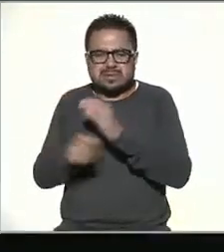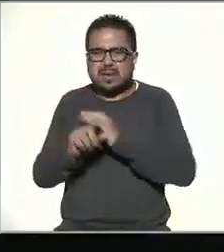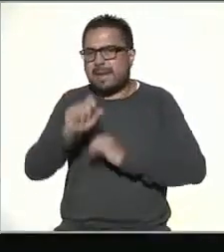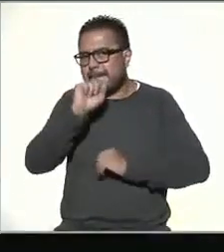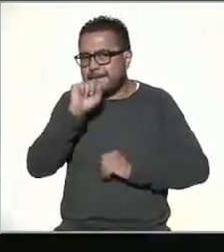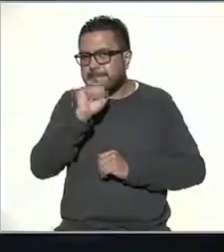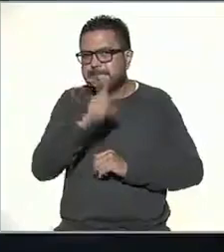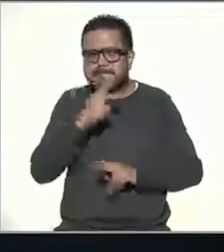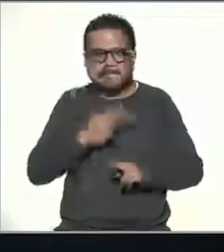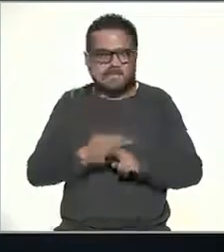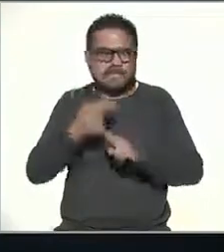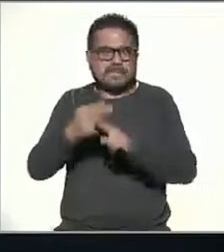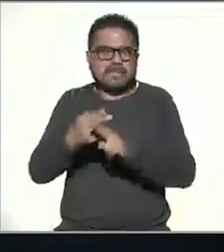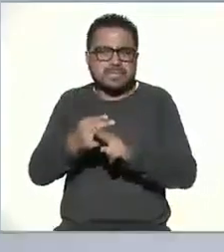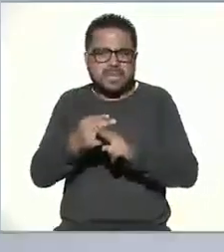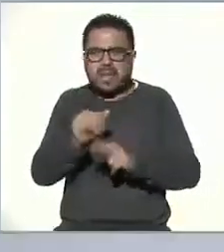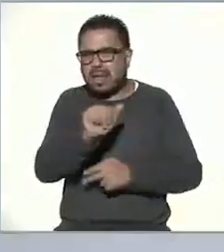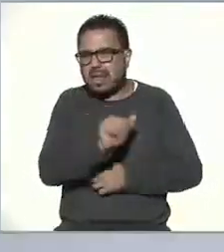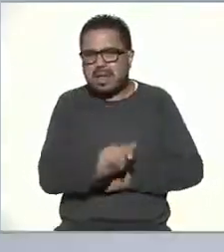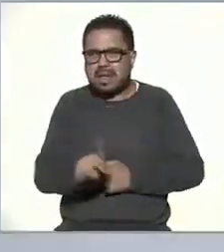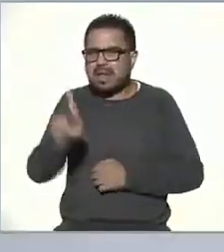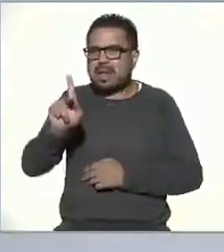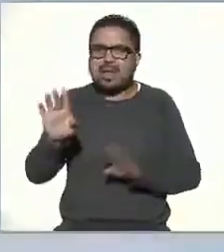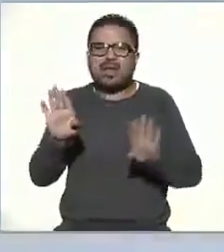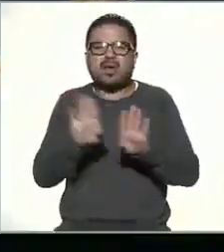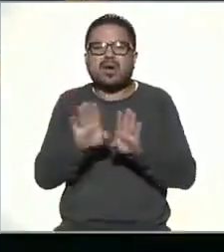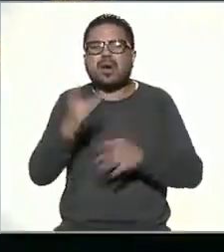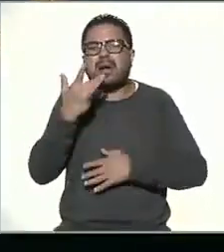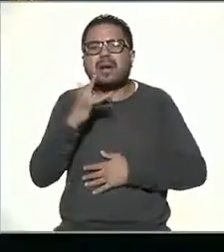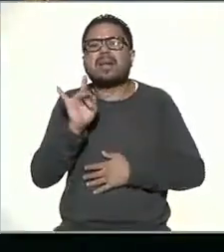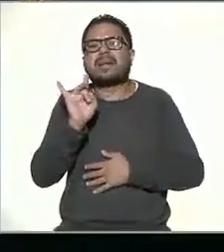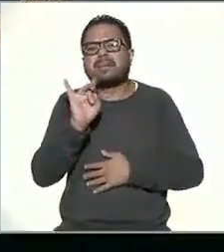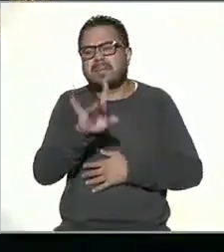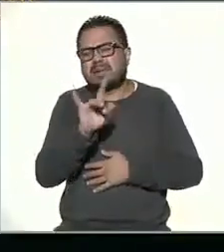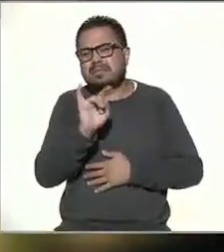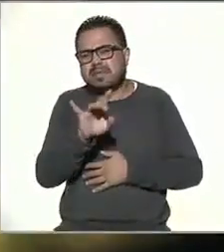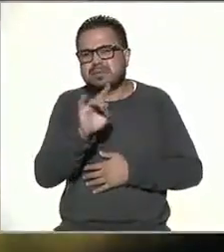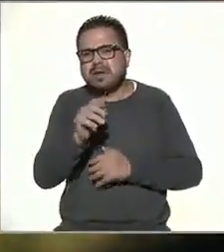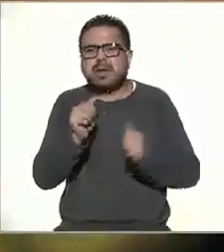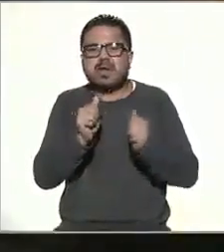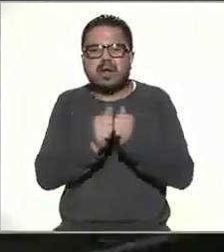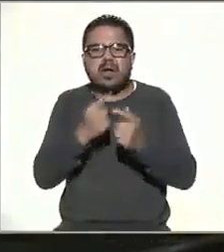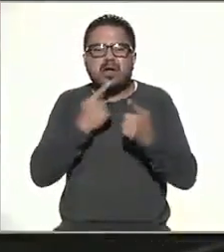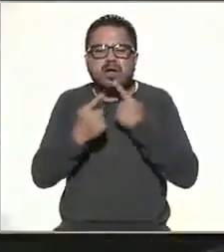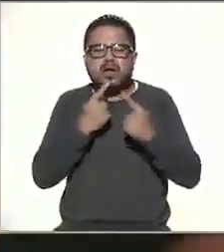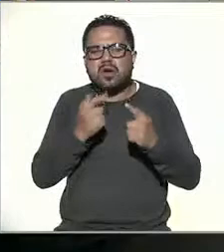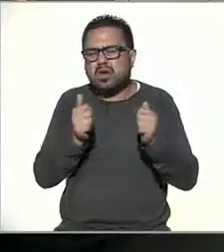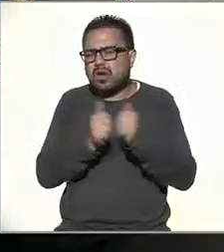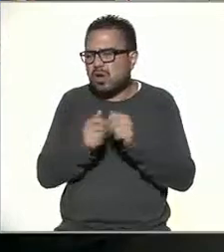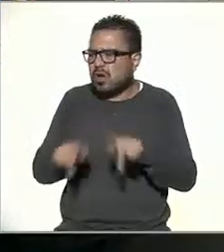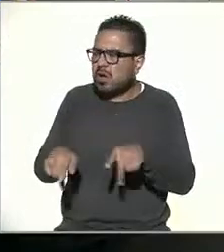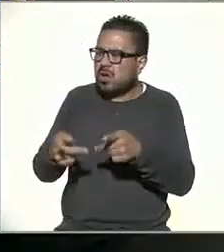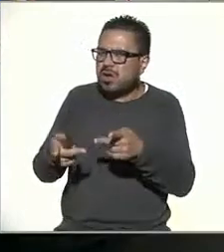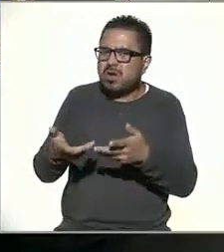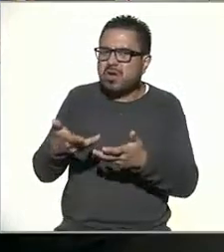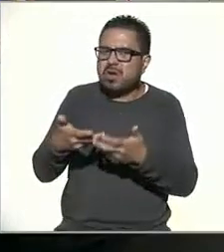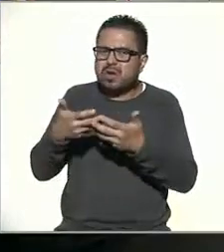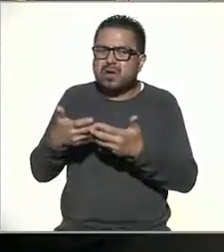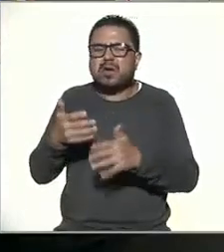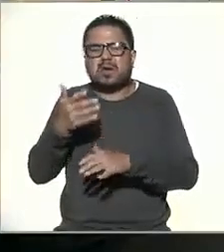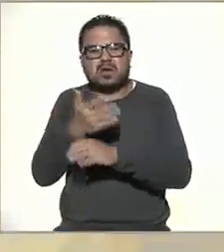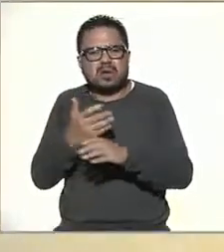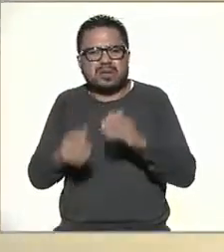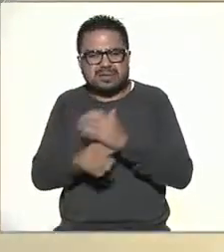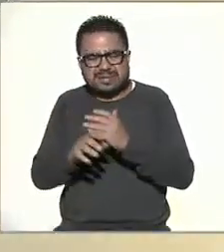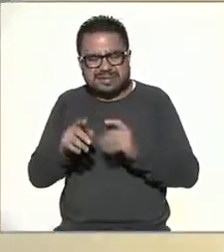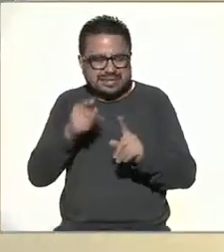inclusive hasta por algunas aplicaciones como lo son mensajerías instantáneas en la comercialización de productos para evitar todo este tipo